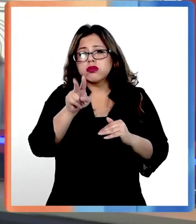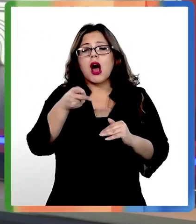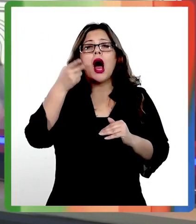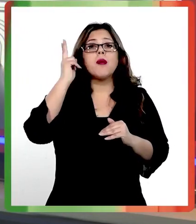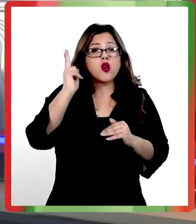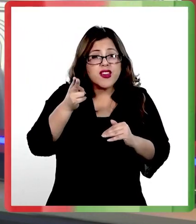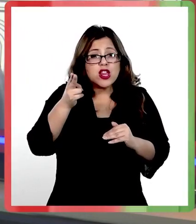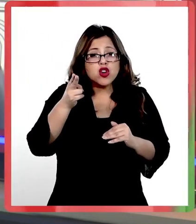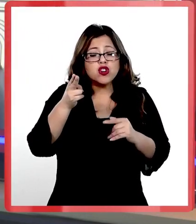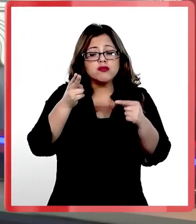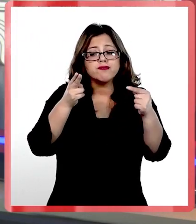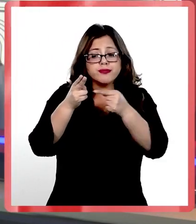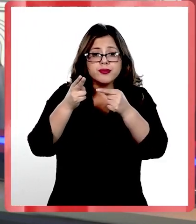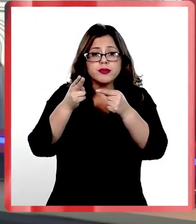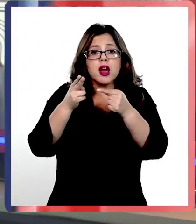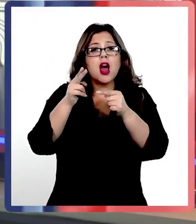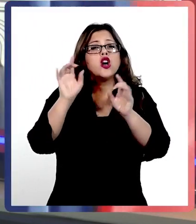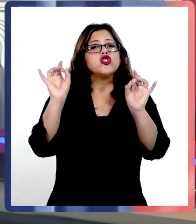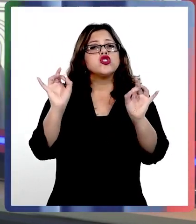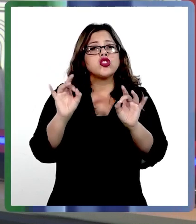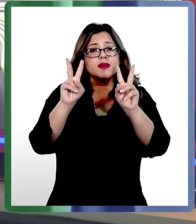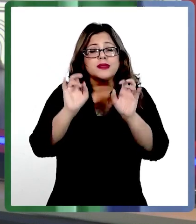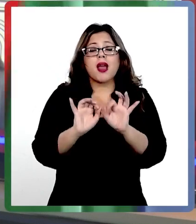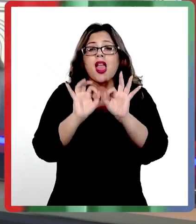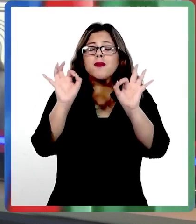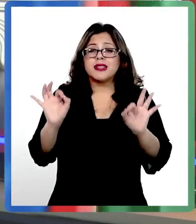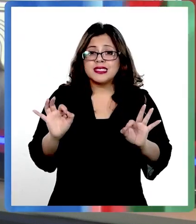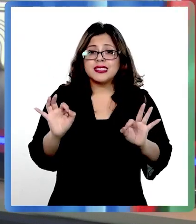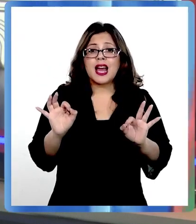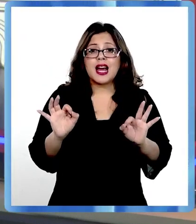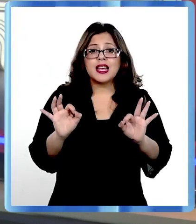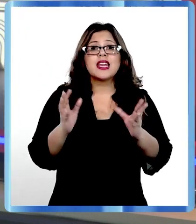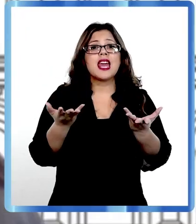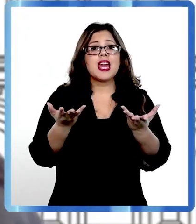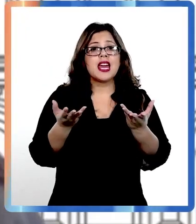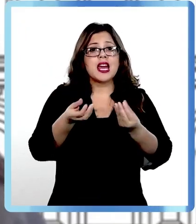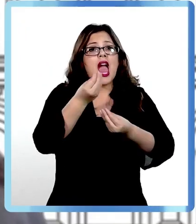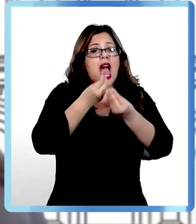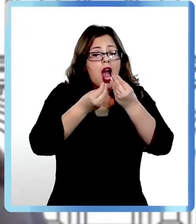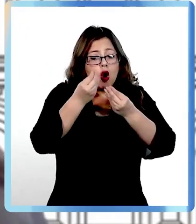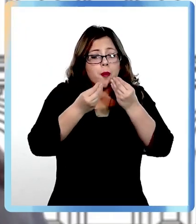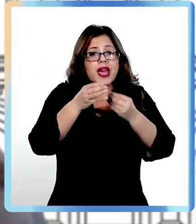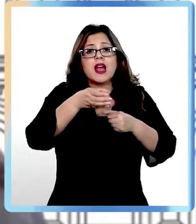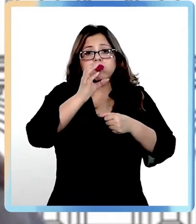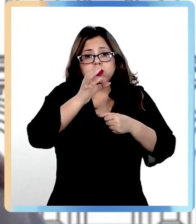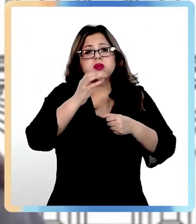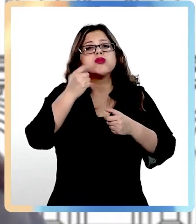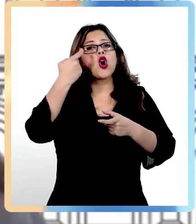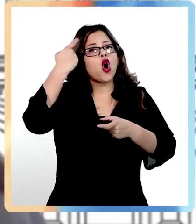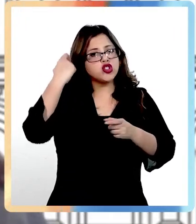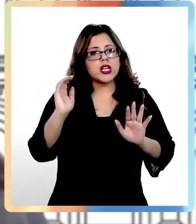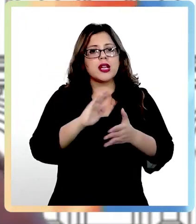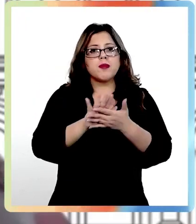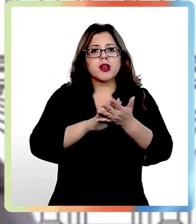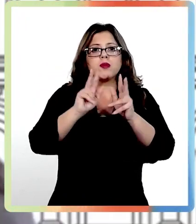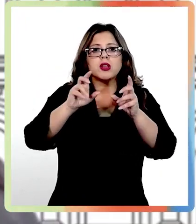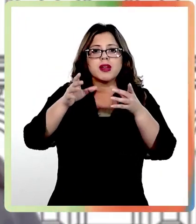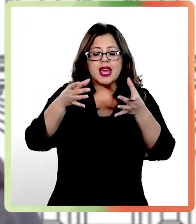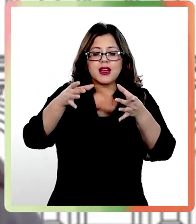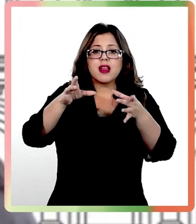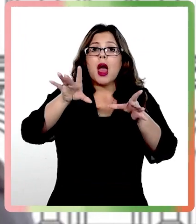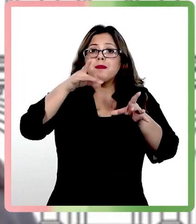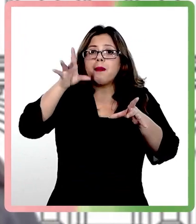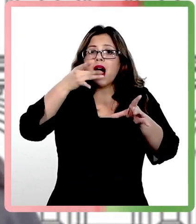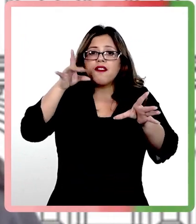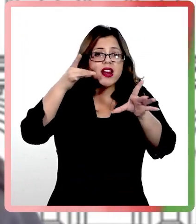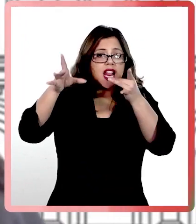prohibido, yo creo que en ocasiones especiales, y comerlos de manera consciente. O sea, cuando llenamos el picoteo de un